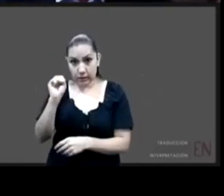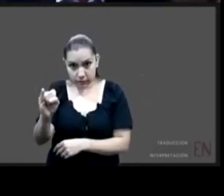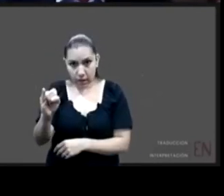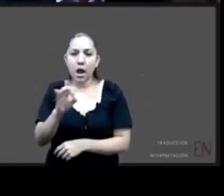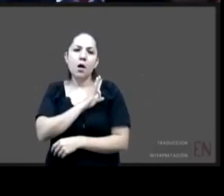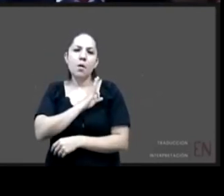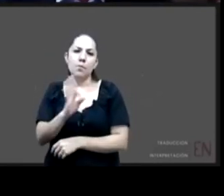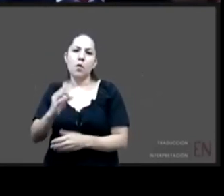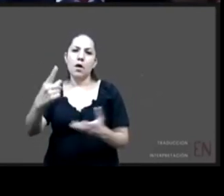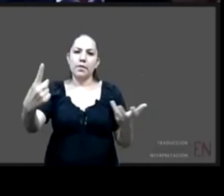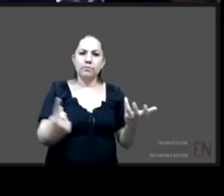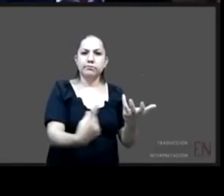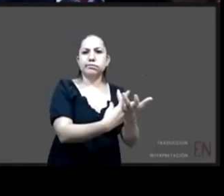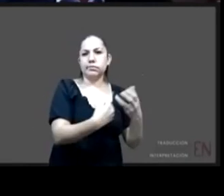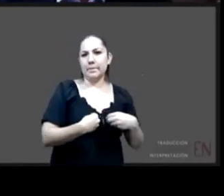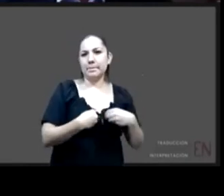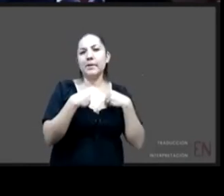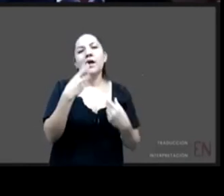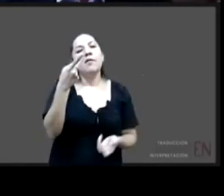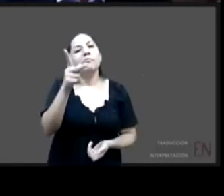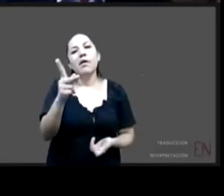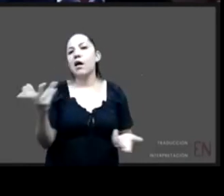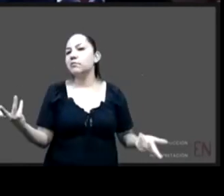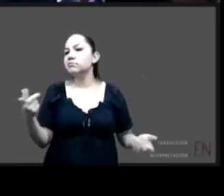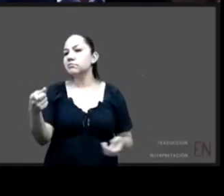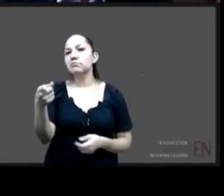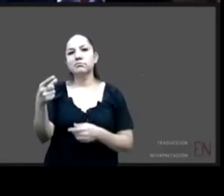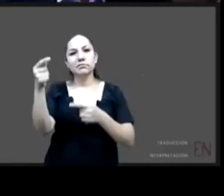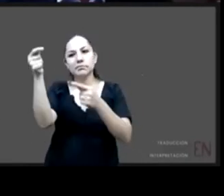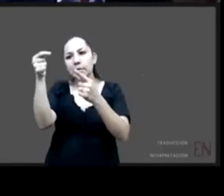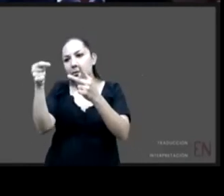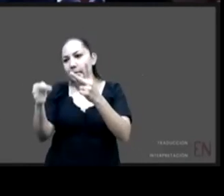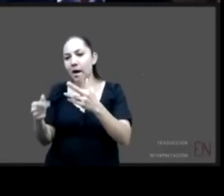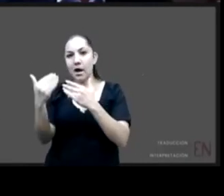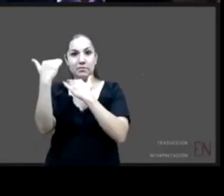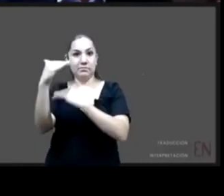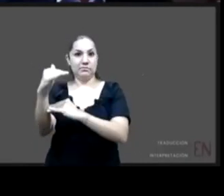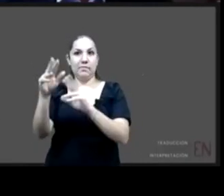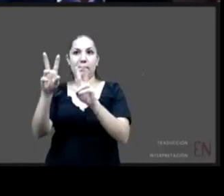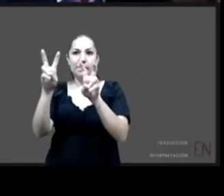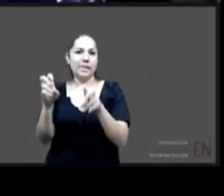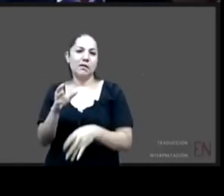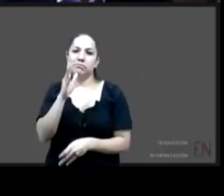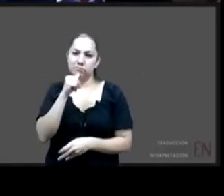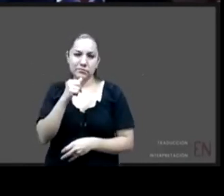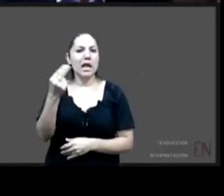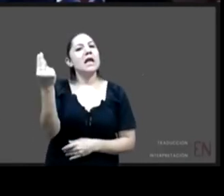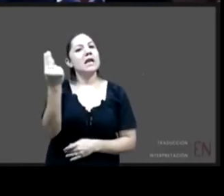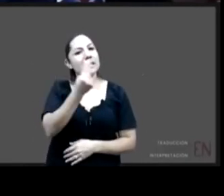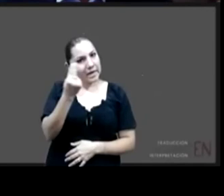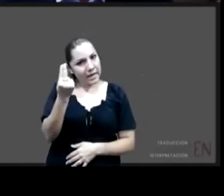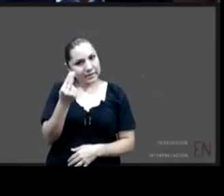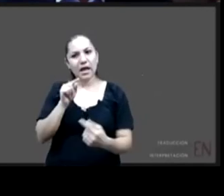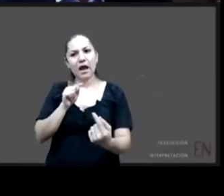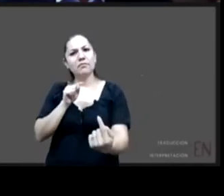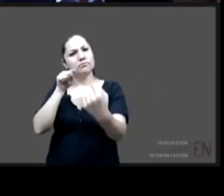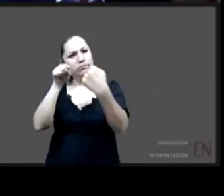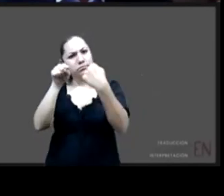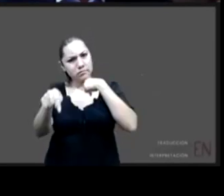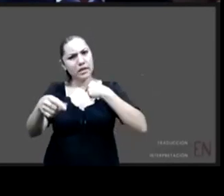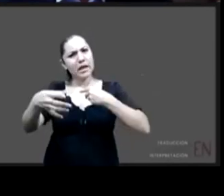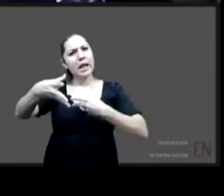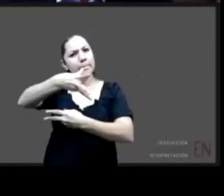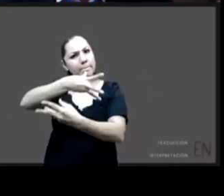posibilidades de empatía digamos para aterrizarlo ¿no? respetando desde luego a todas las labores